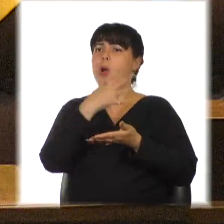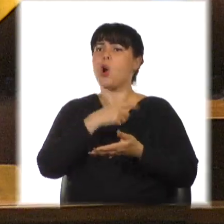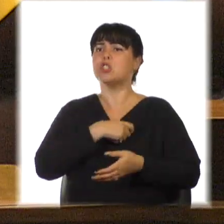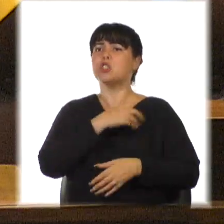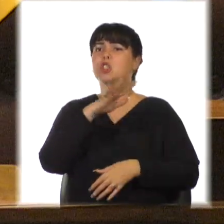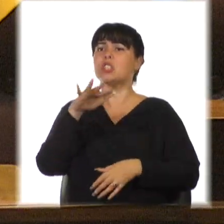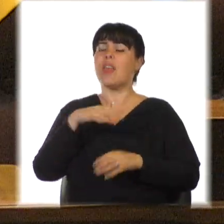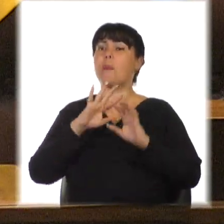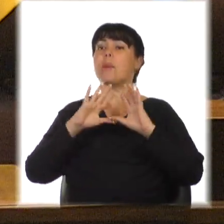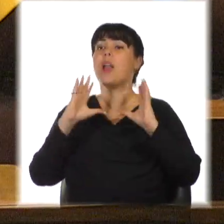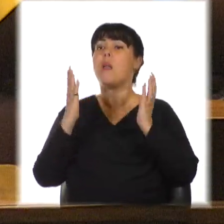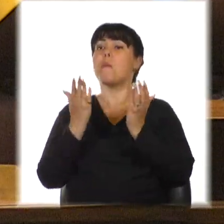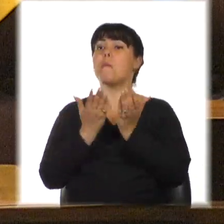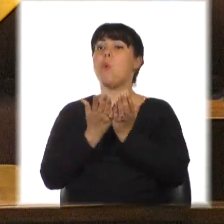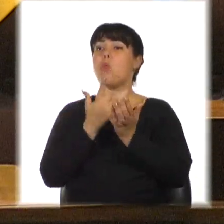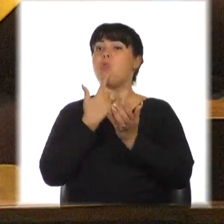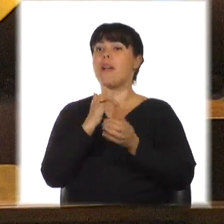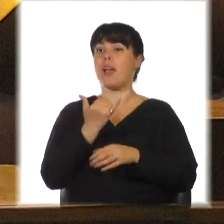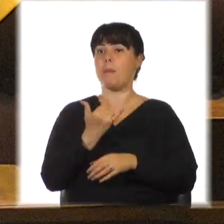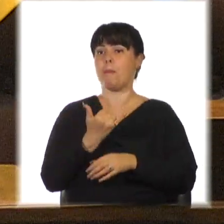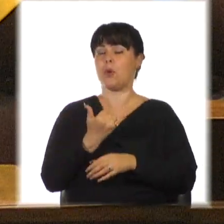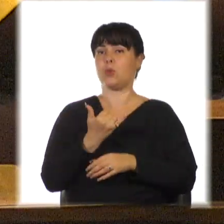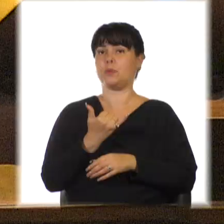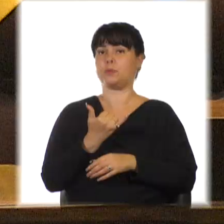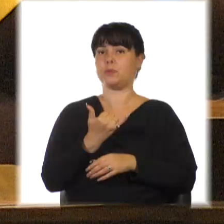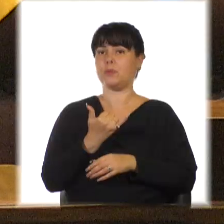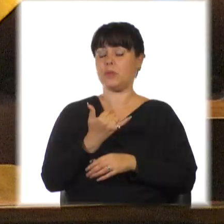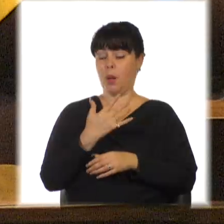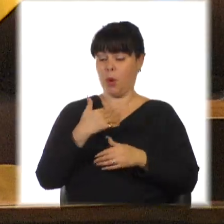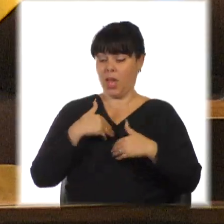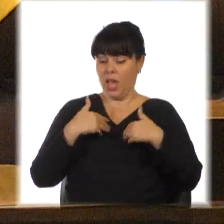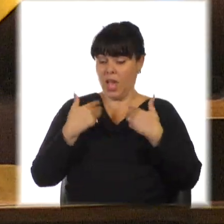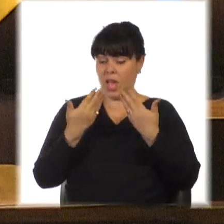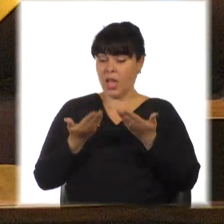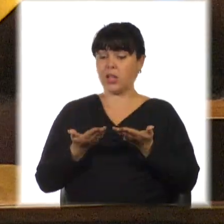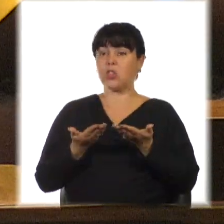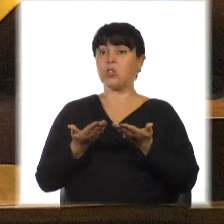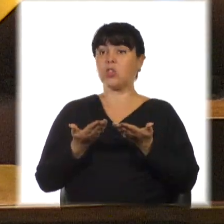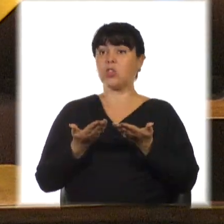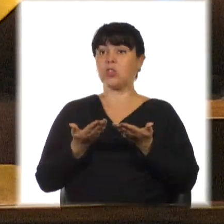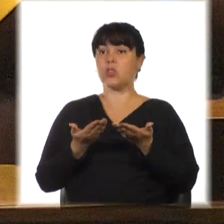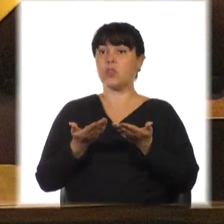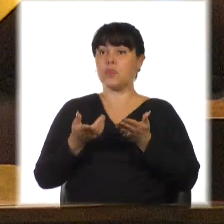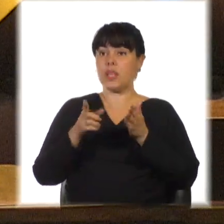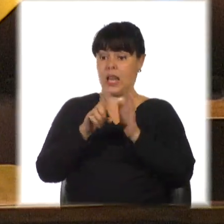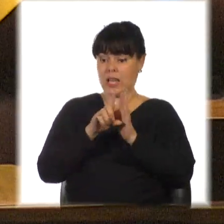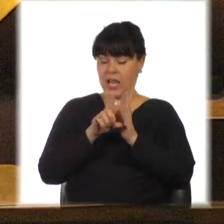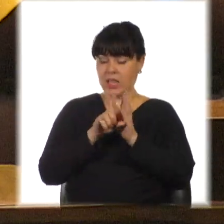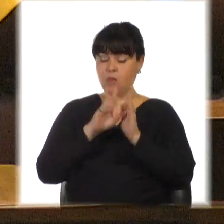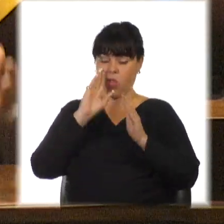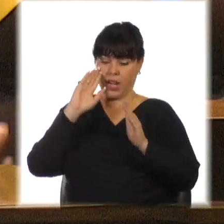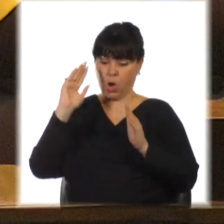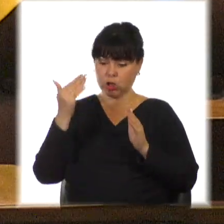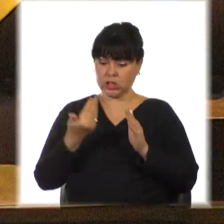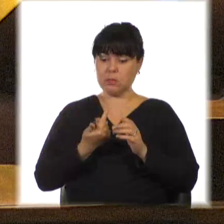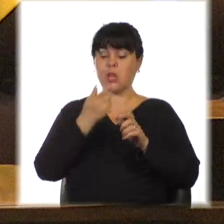mundo entero, no solo para nuestro país. Porque estos gestos de la sociedad civil y también legislativos de reconocimiento a